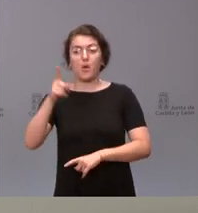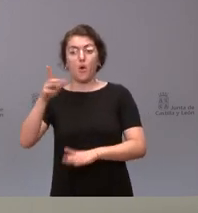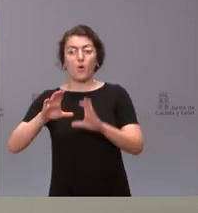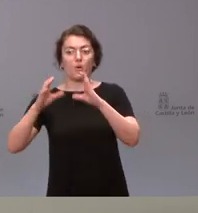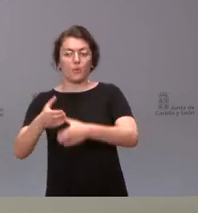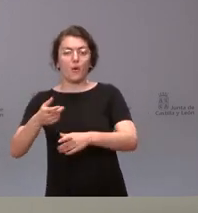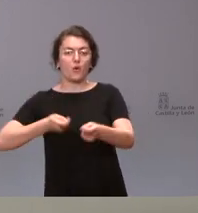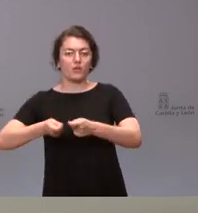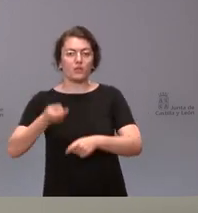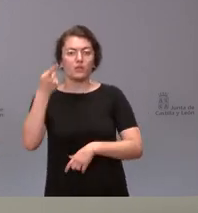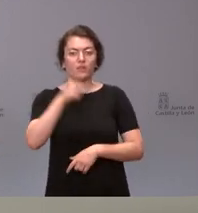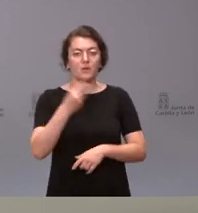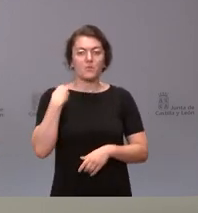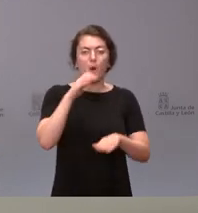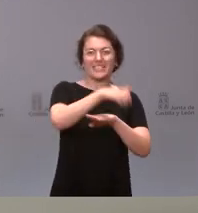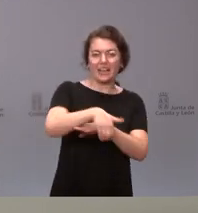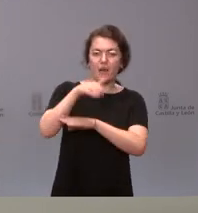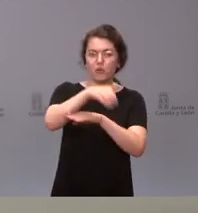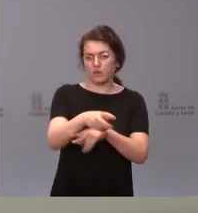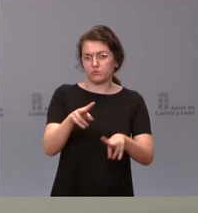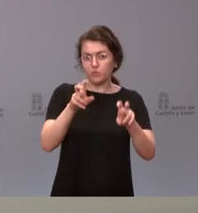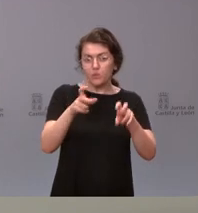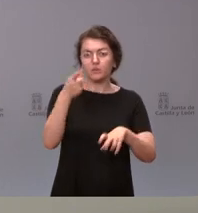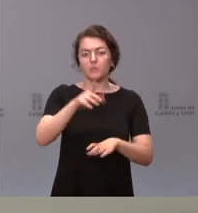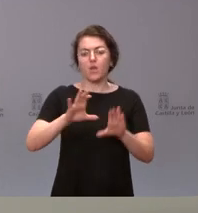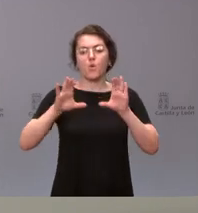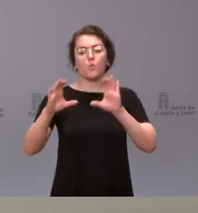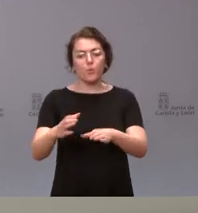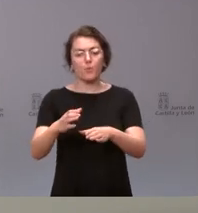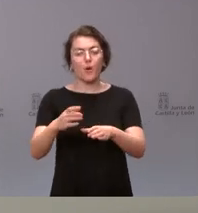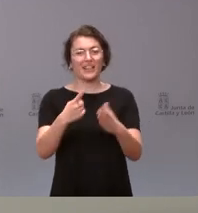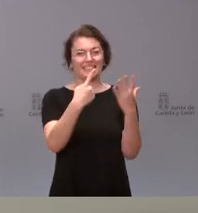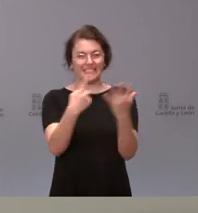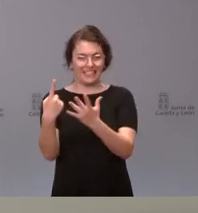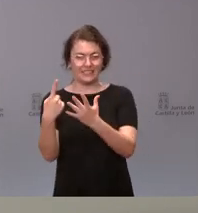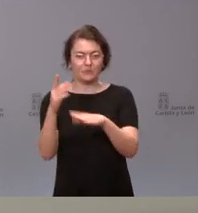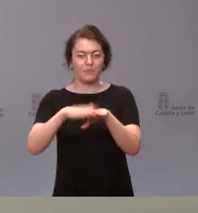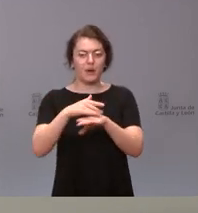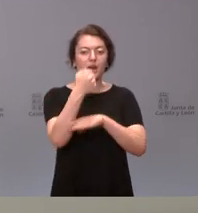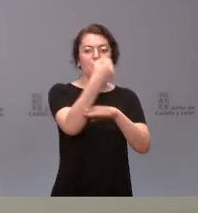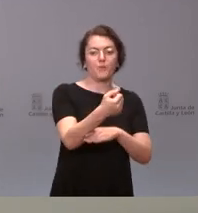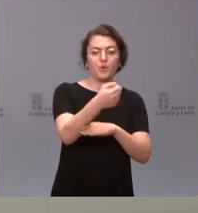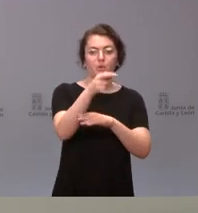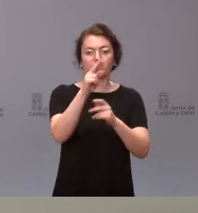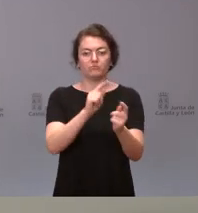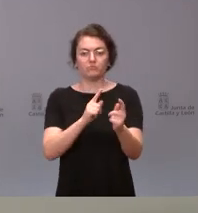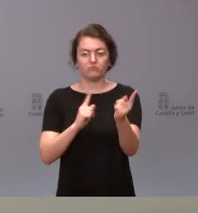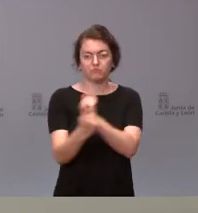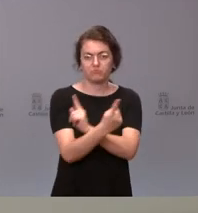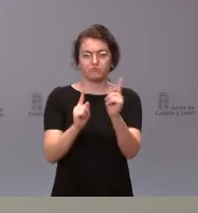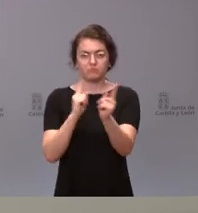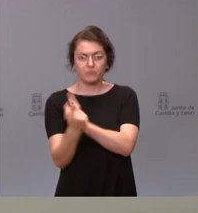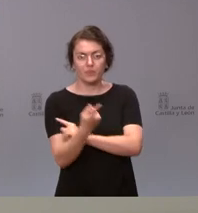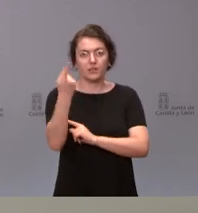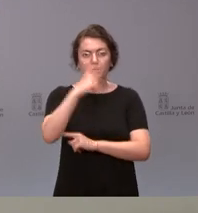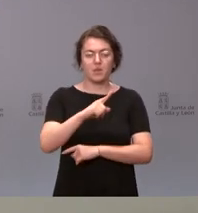bulldozer de la Junta de Castilla y León, seis nuevas cuadrillas de apoyo y relevo, más cinco autobombas, más otra serie de medios